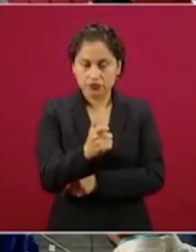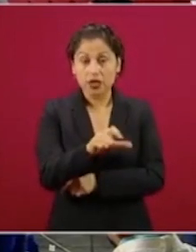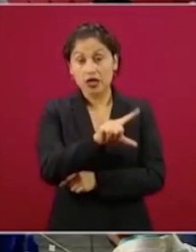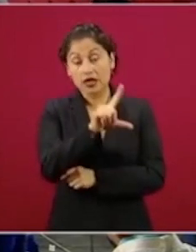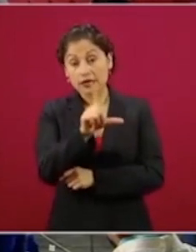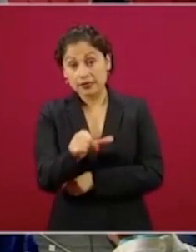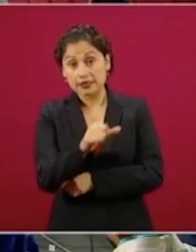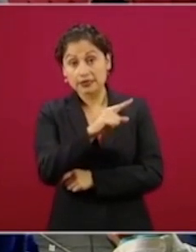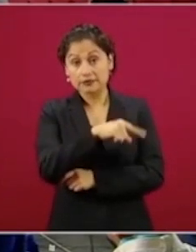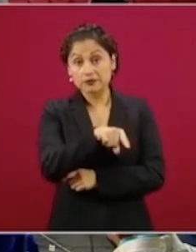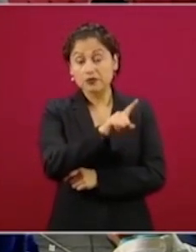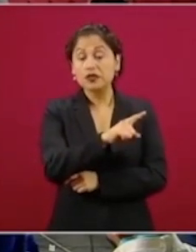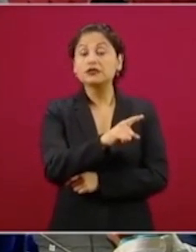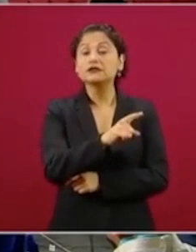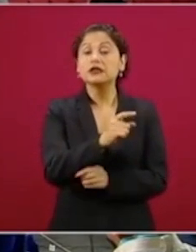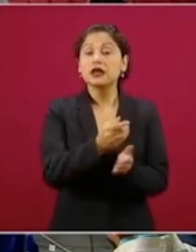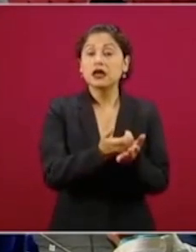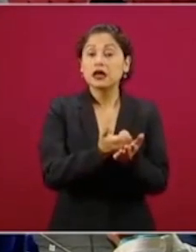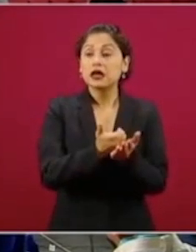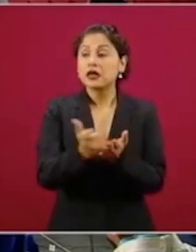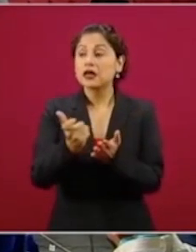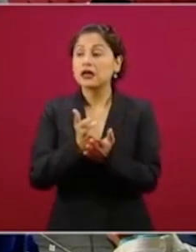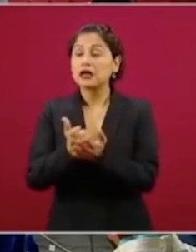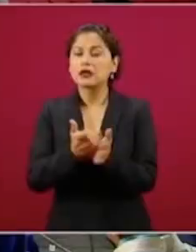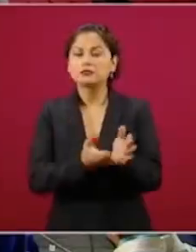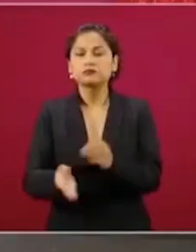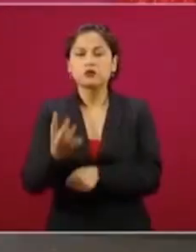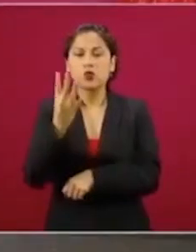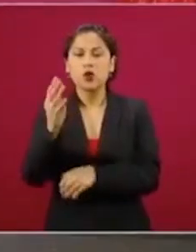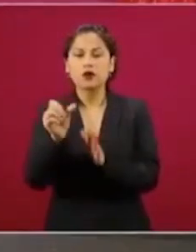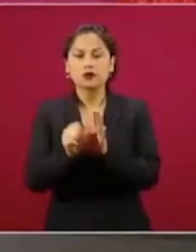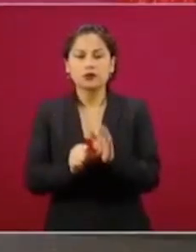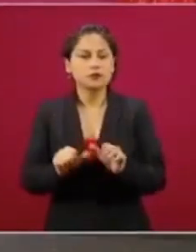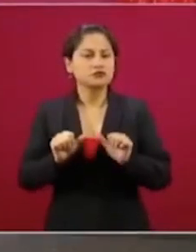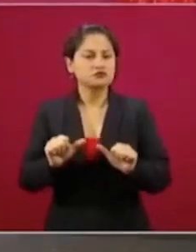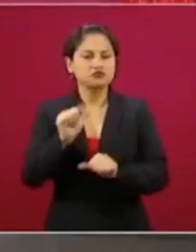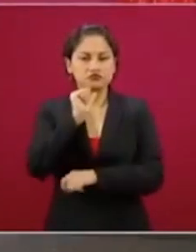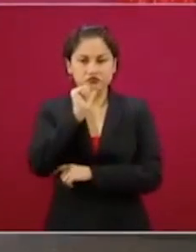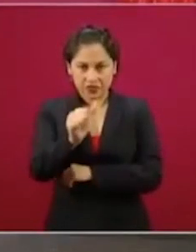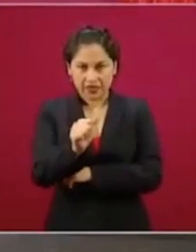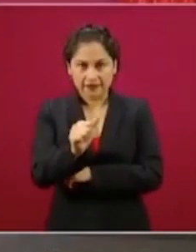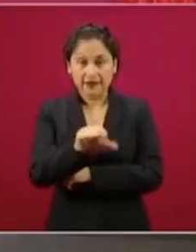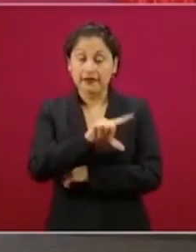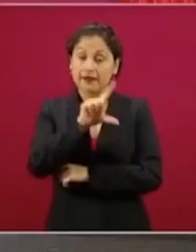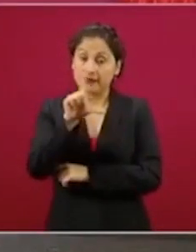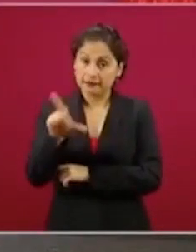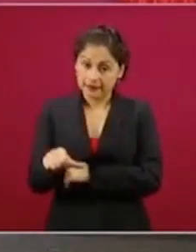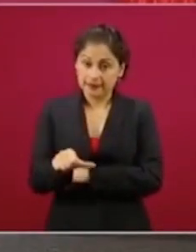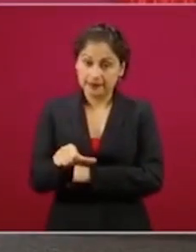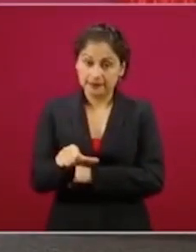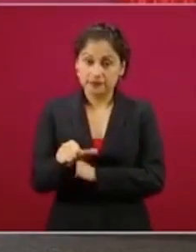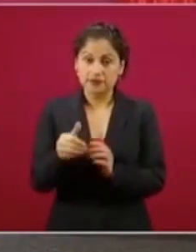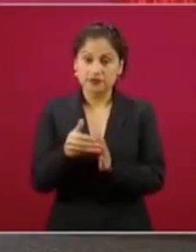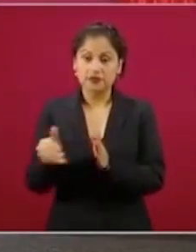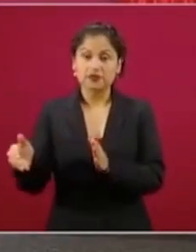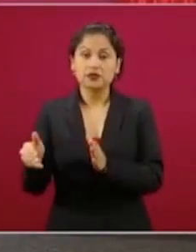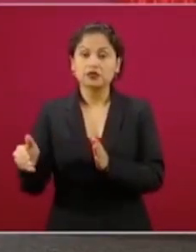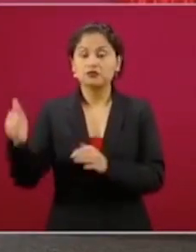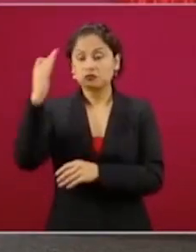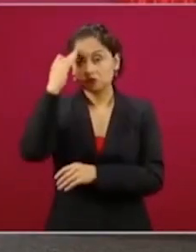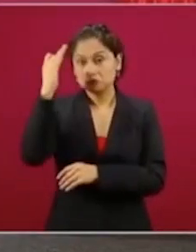hasta el cuarto mes y 33 meses, es decir, se paga en tres años.